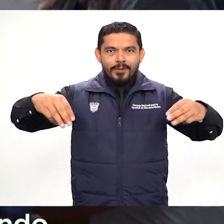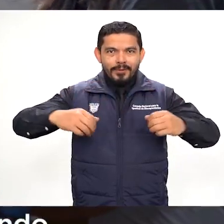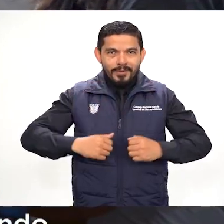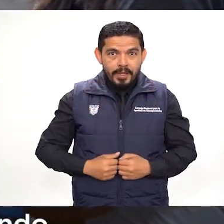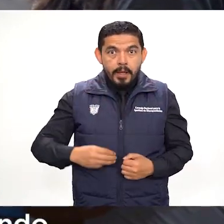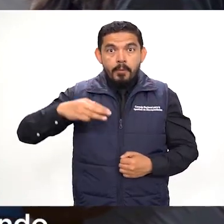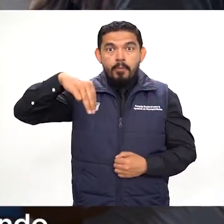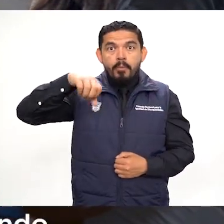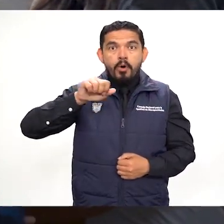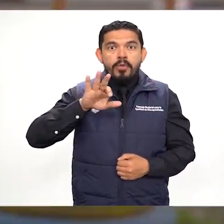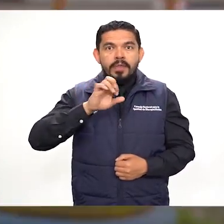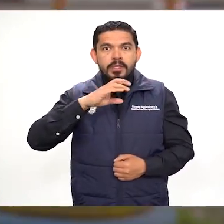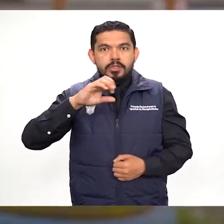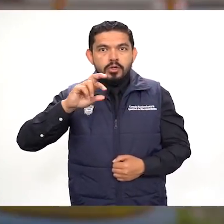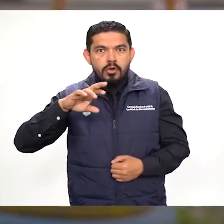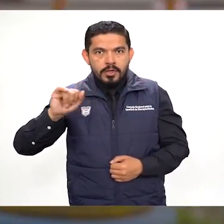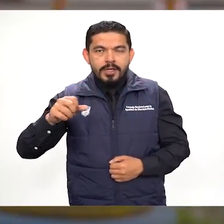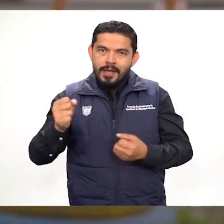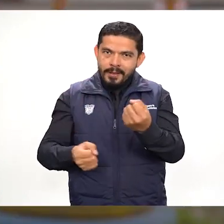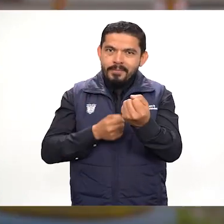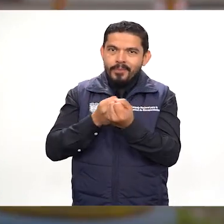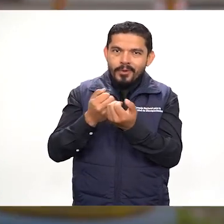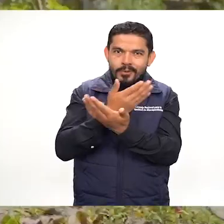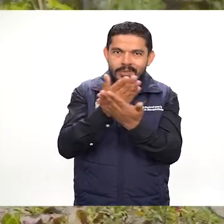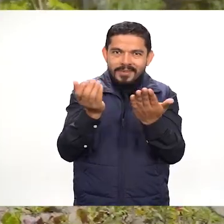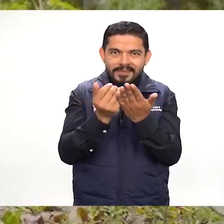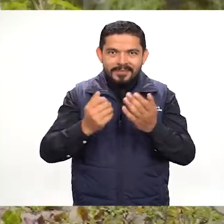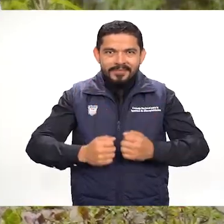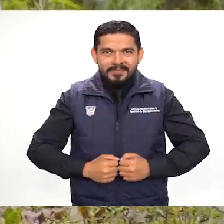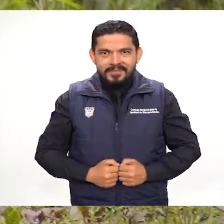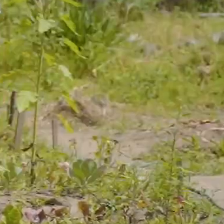metodología Montessori. Seguro nos va a aportar un montón.